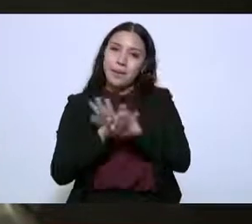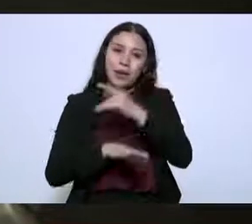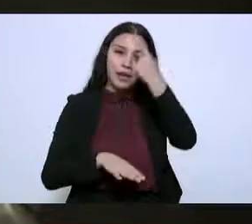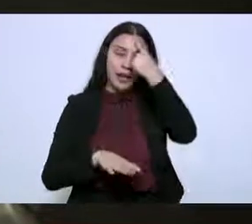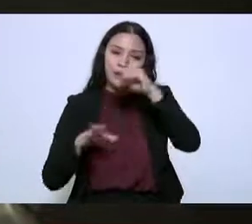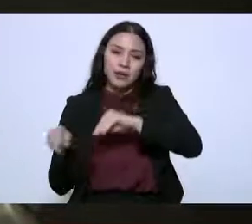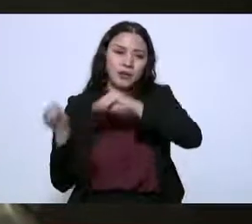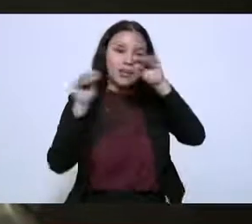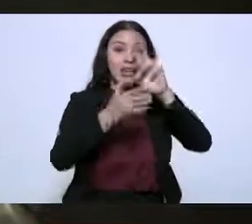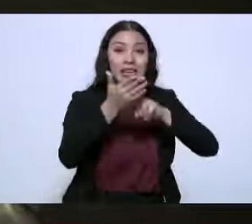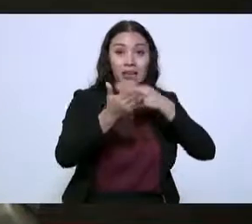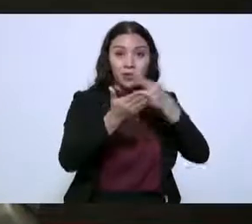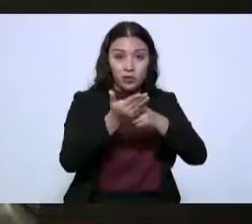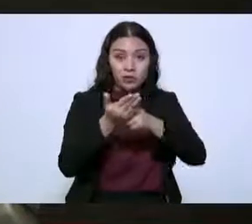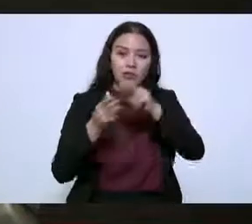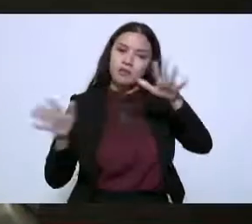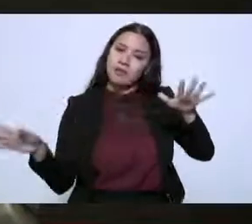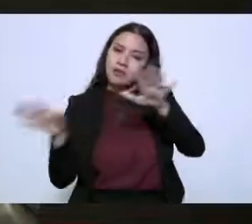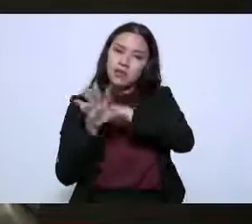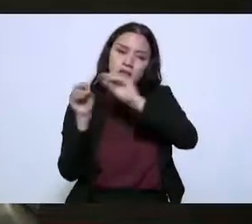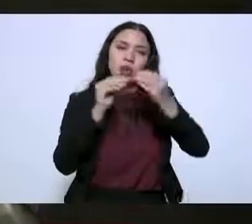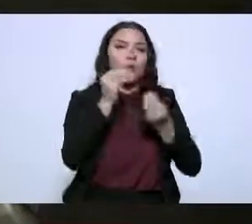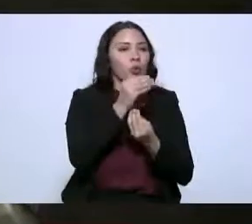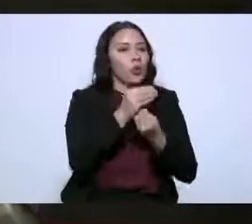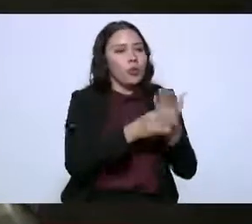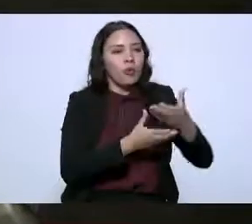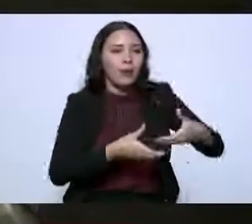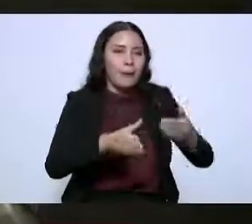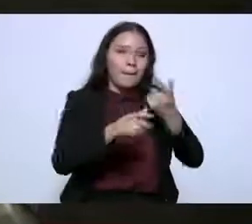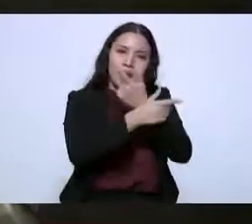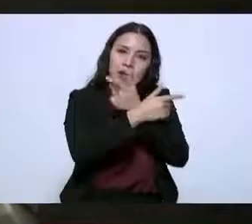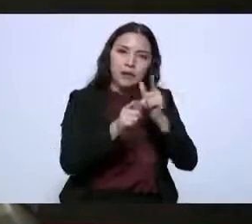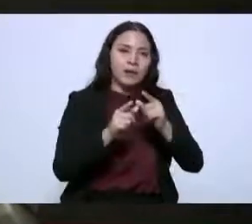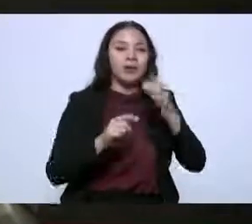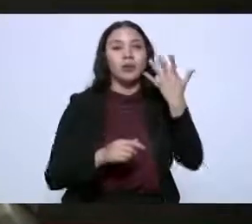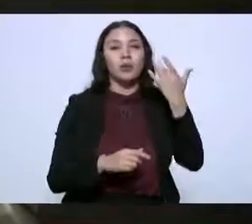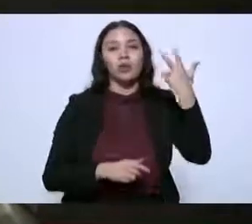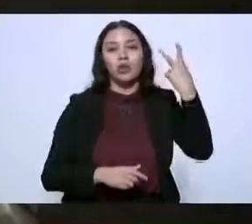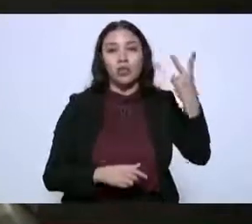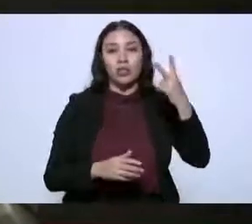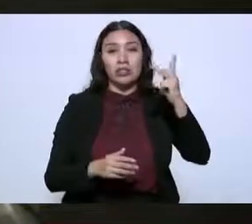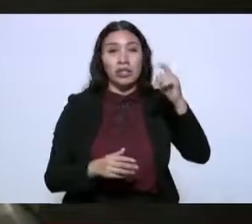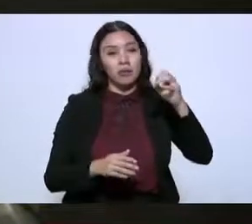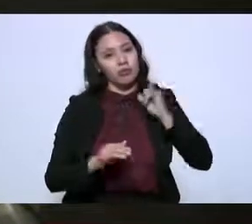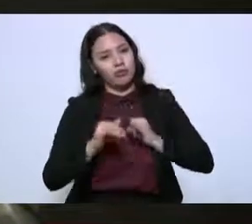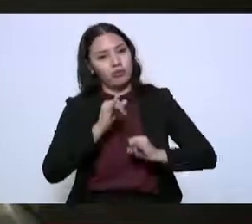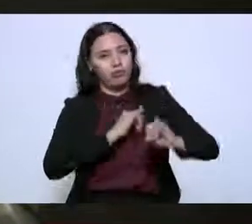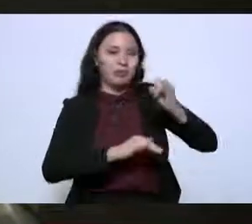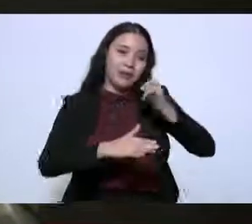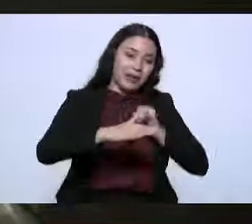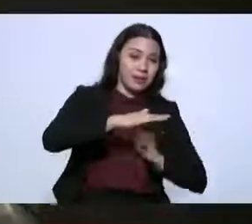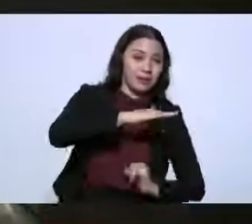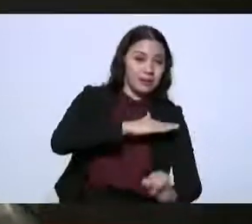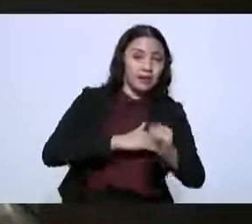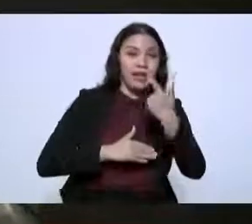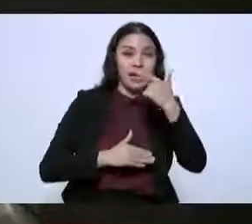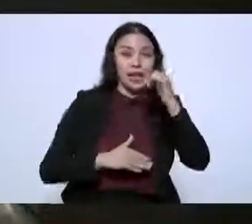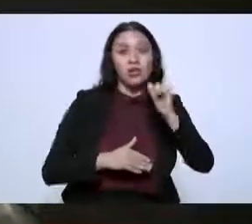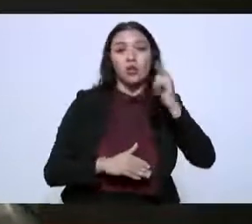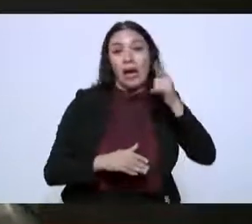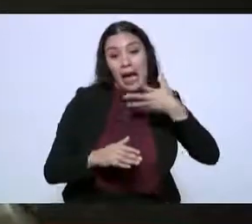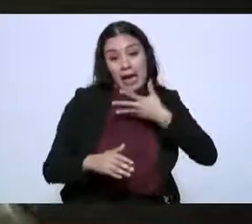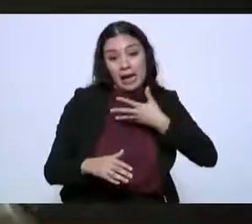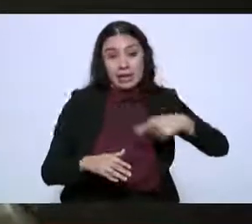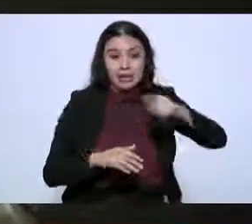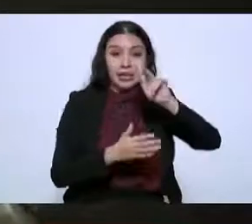gasoducto de Reynosa, libramiento Reynosa de 52 kilómetros, este gasoducto actualmente pasa